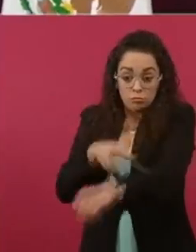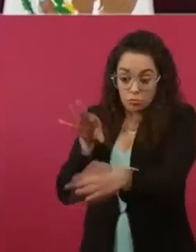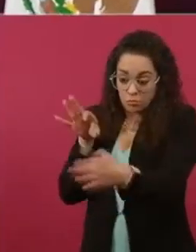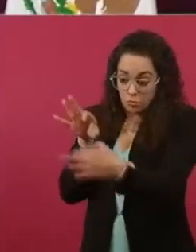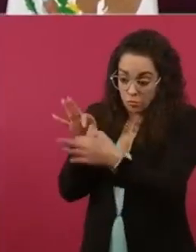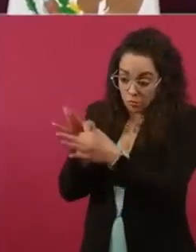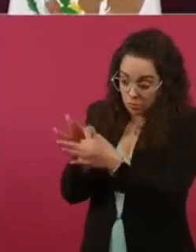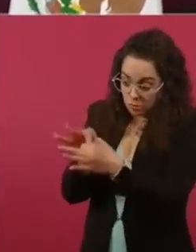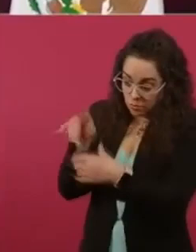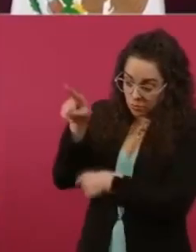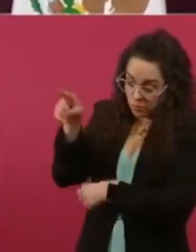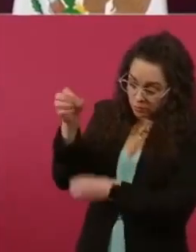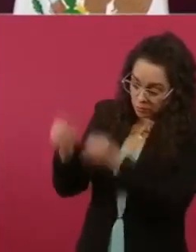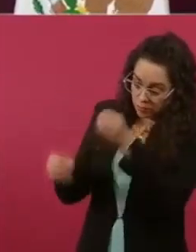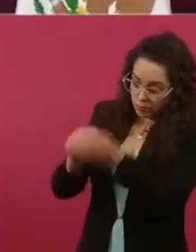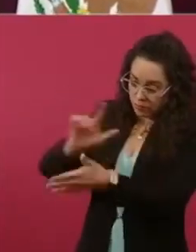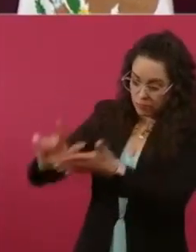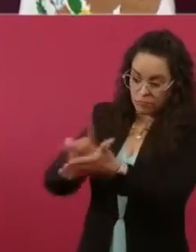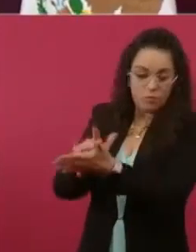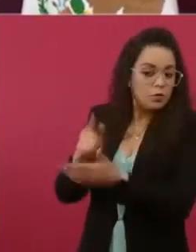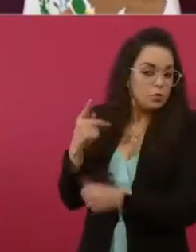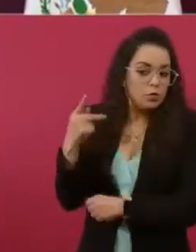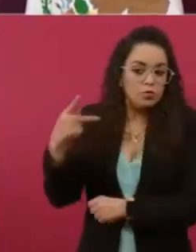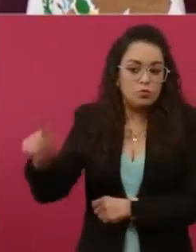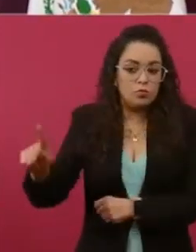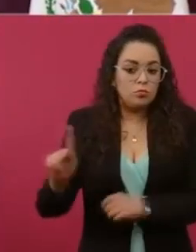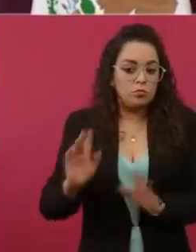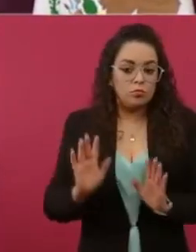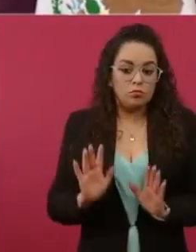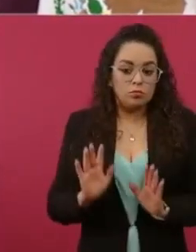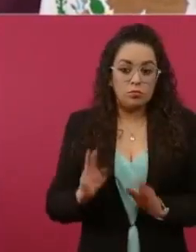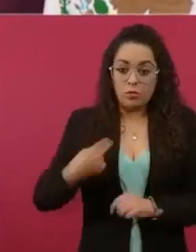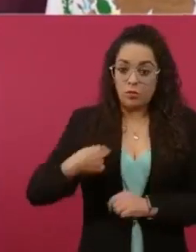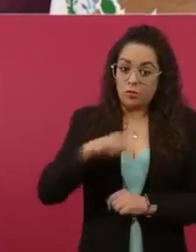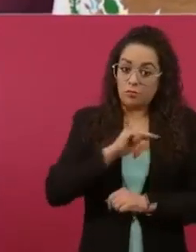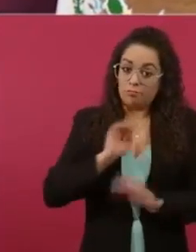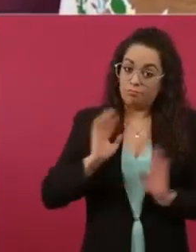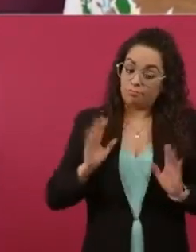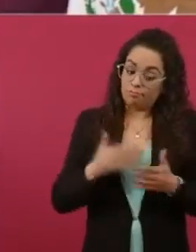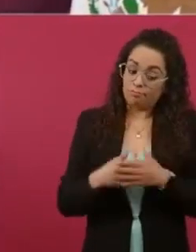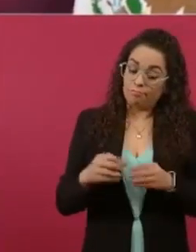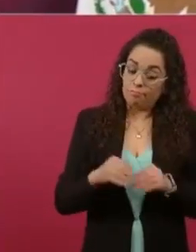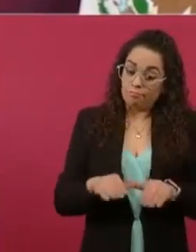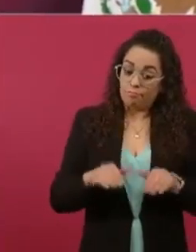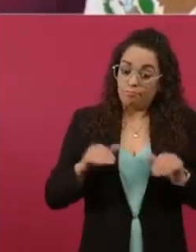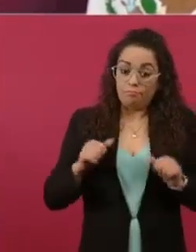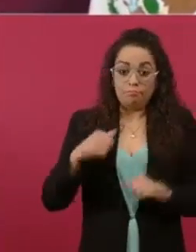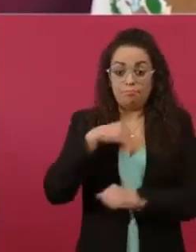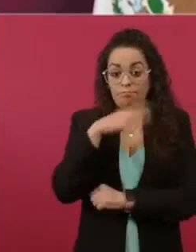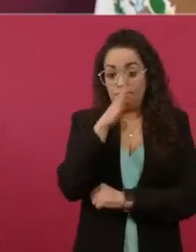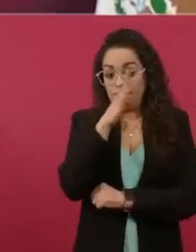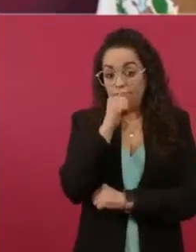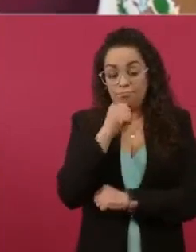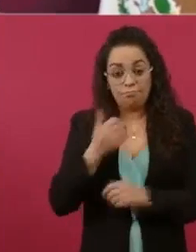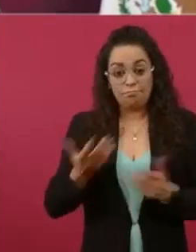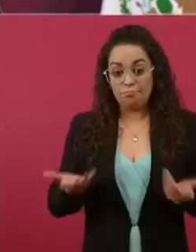pues nos reservamos el derecho de admisión.